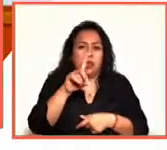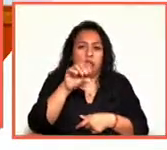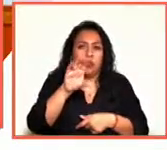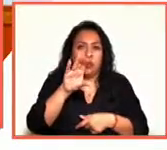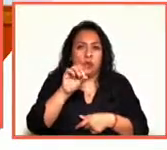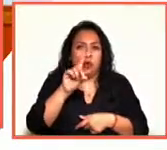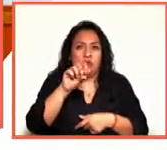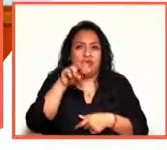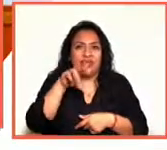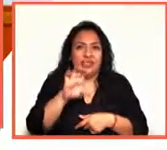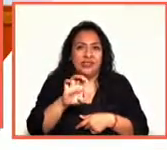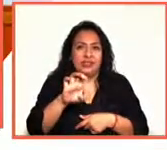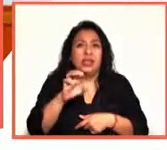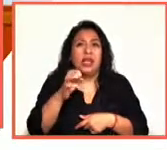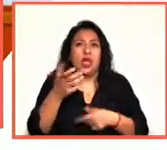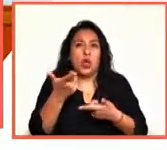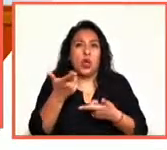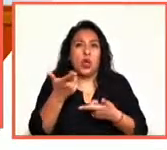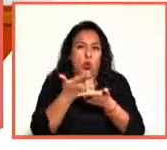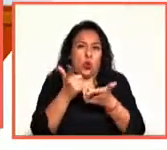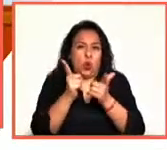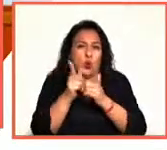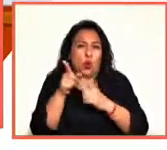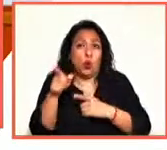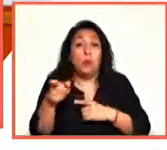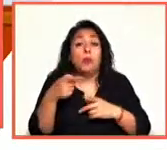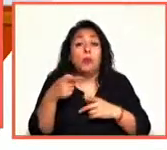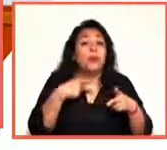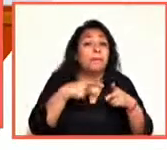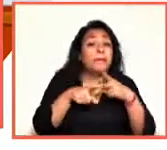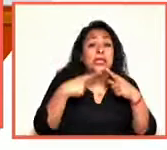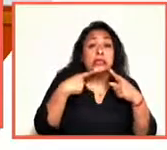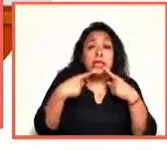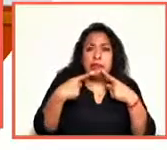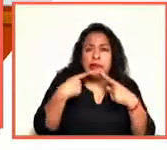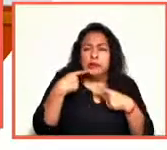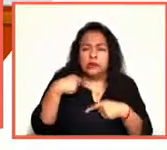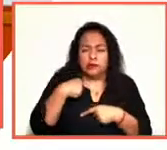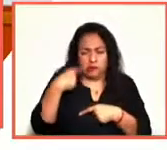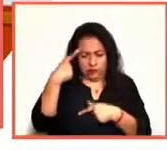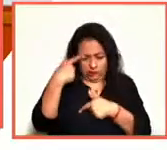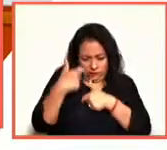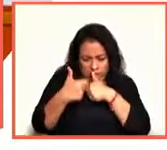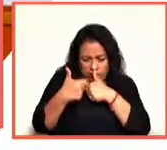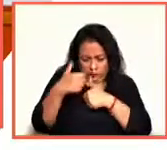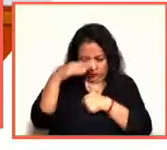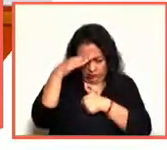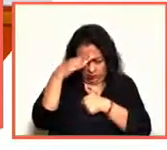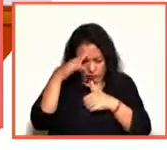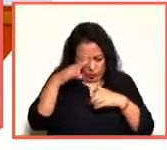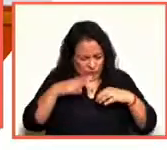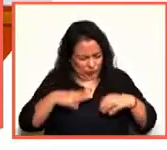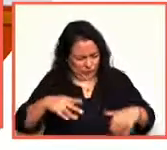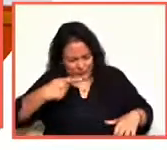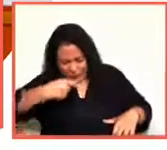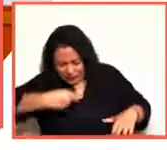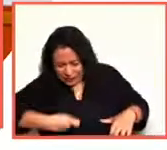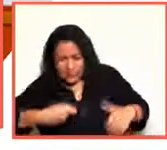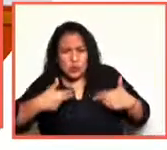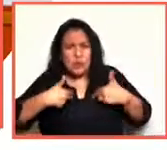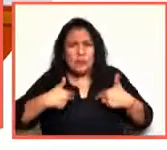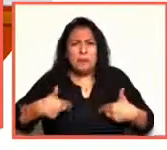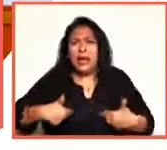Inicia con un diálogo que te reta a pensar qué significa el cuerpo, dónde está el ser humano,